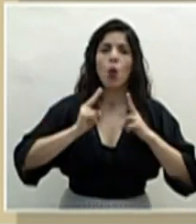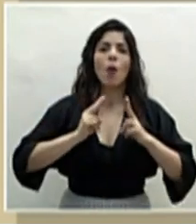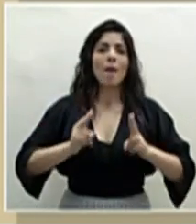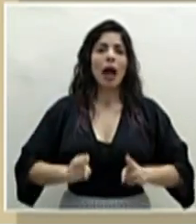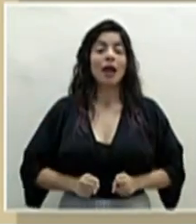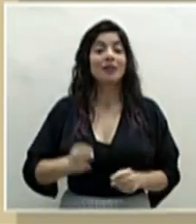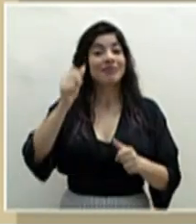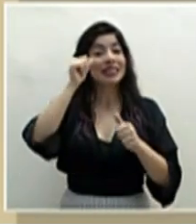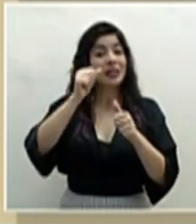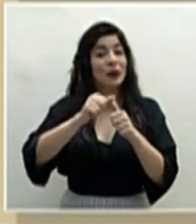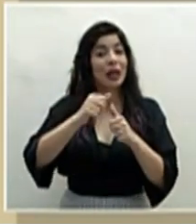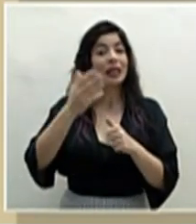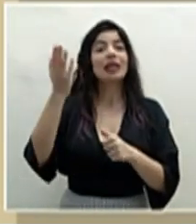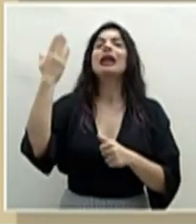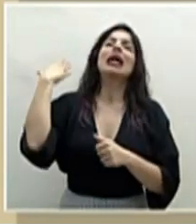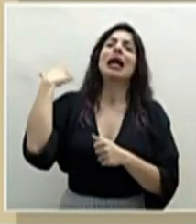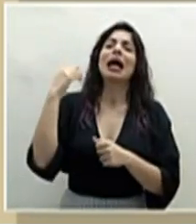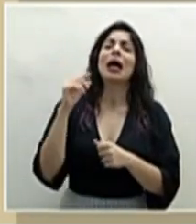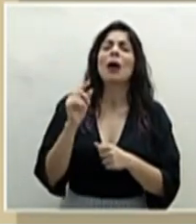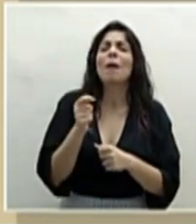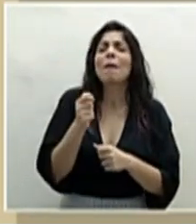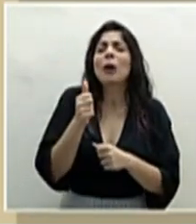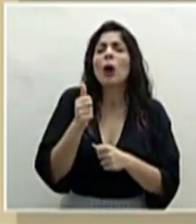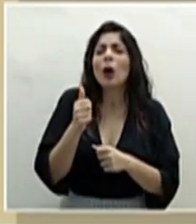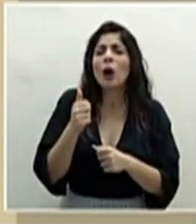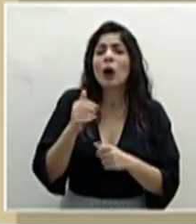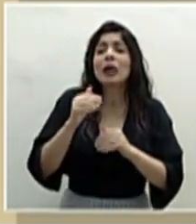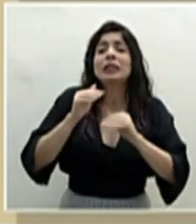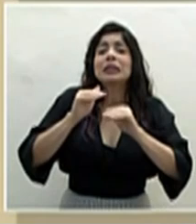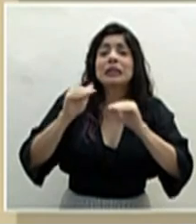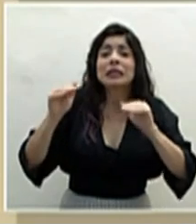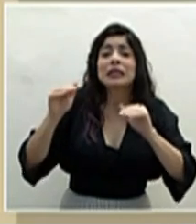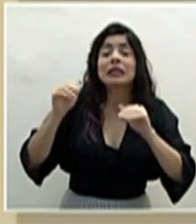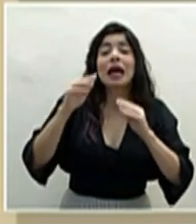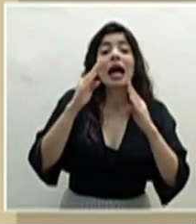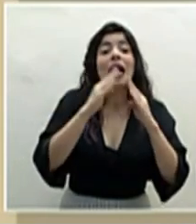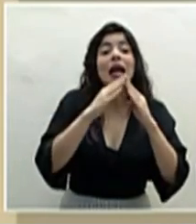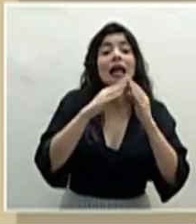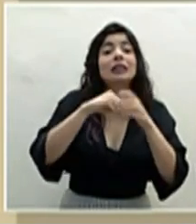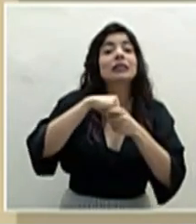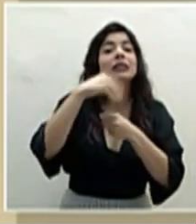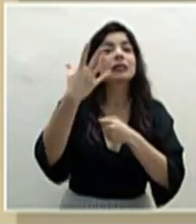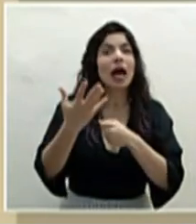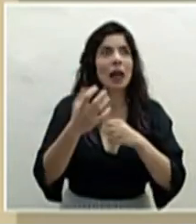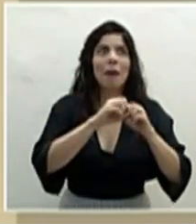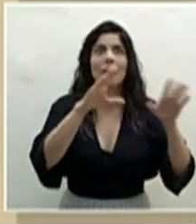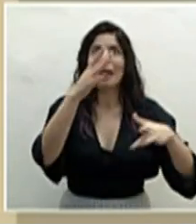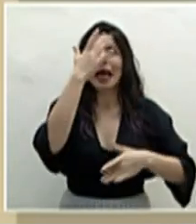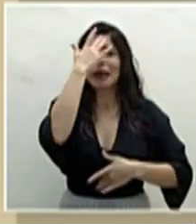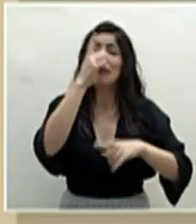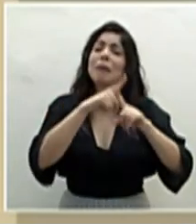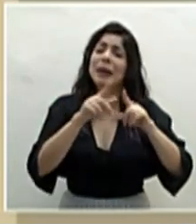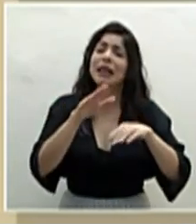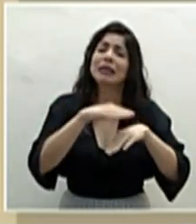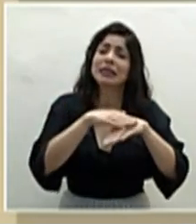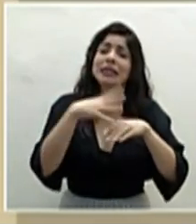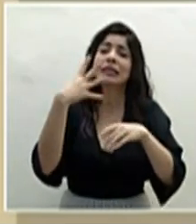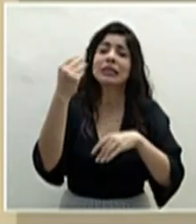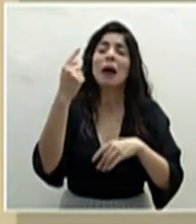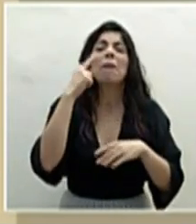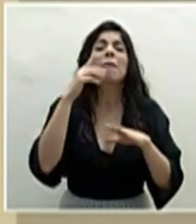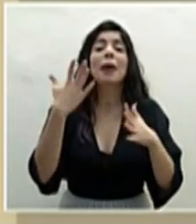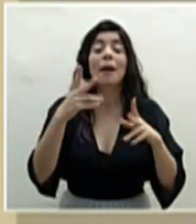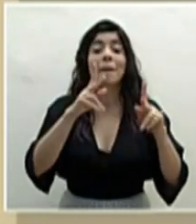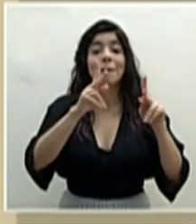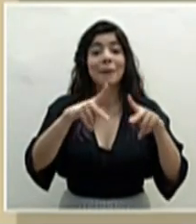que hicimos uno de esos pocos llamados que hacemos de salir de su casa en una pandemia para que las personas